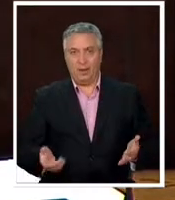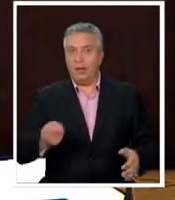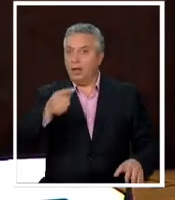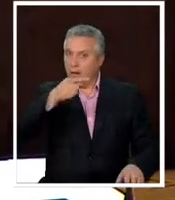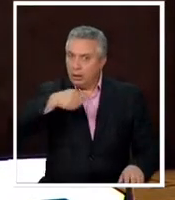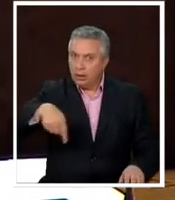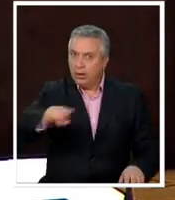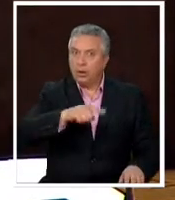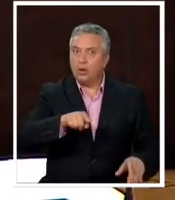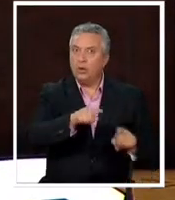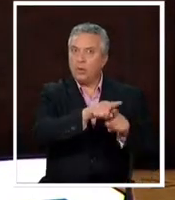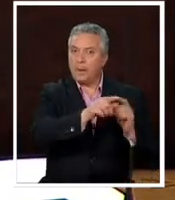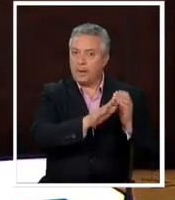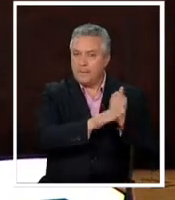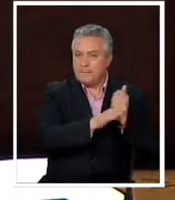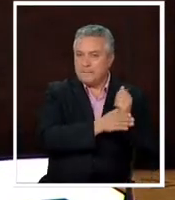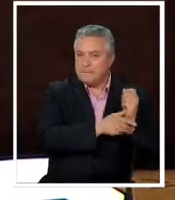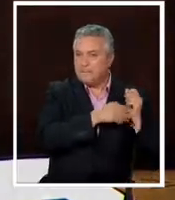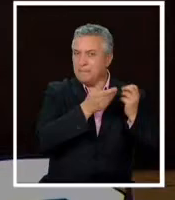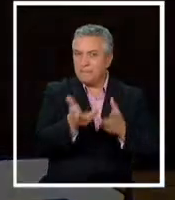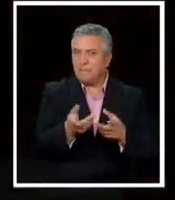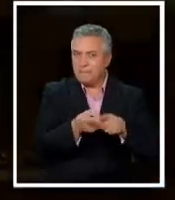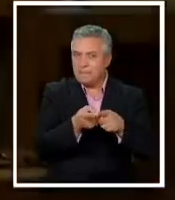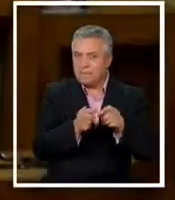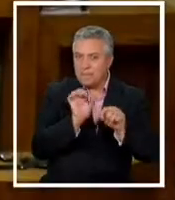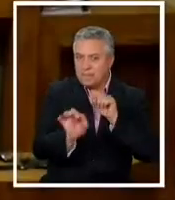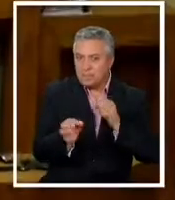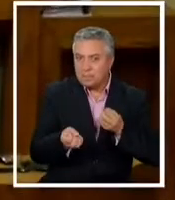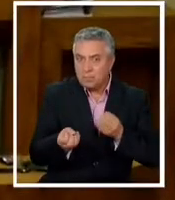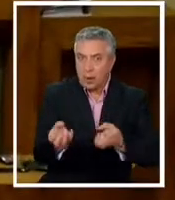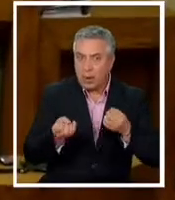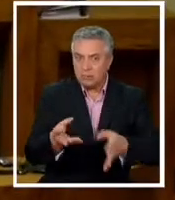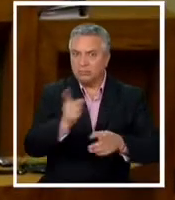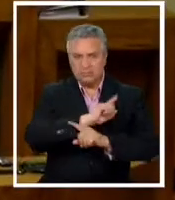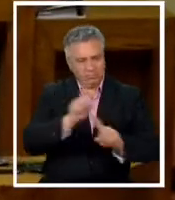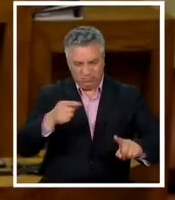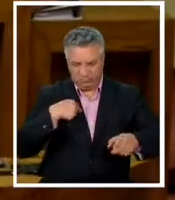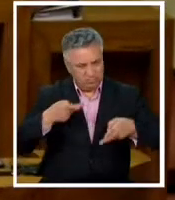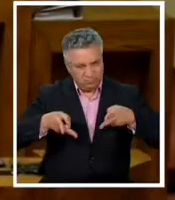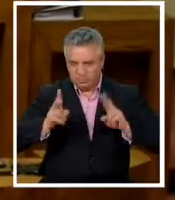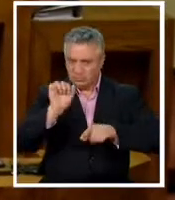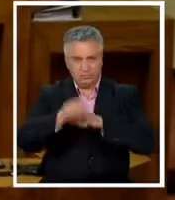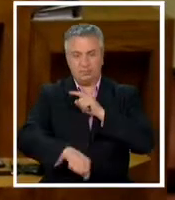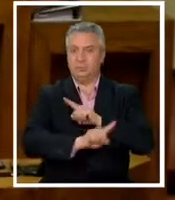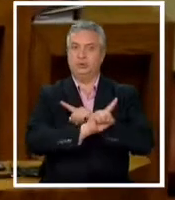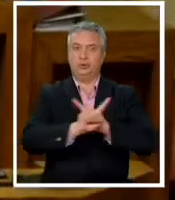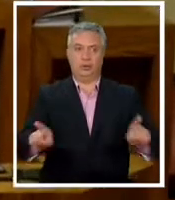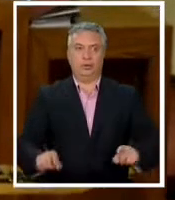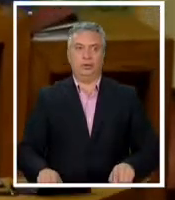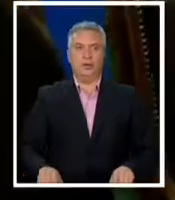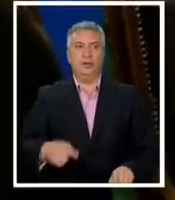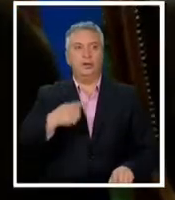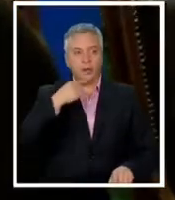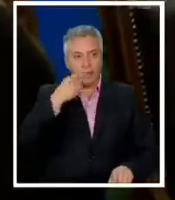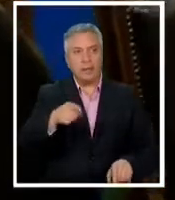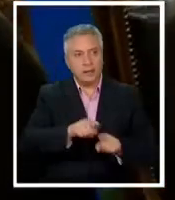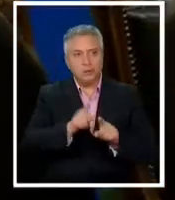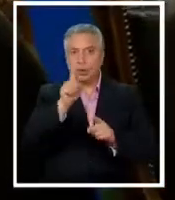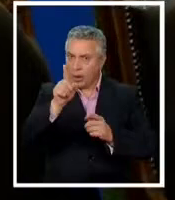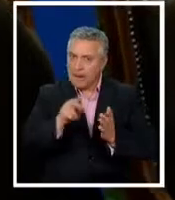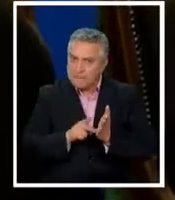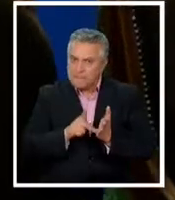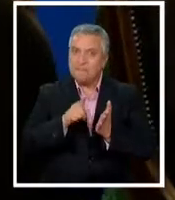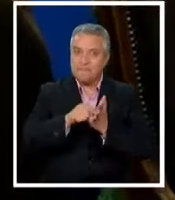caer en esa trampa ni en esas provocaciones. Respuesta clara a los mismos que minutos antes le pedían ir un paso más allá